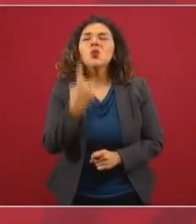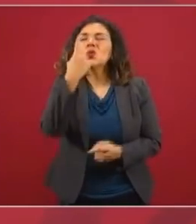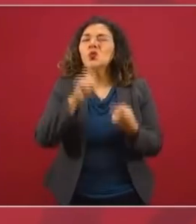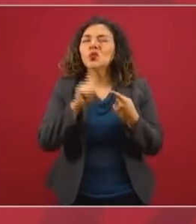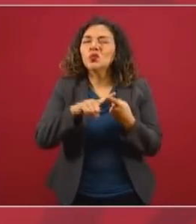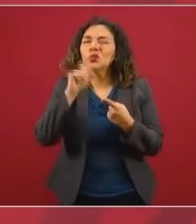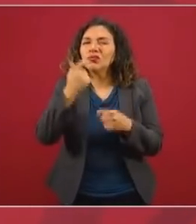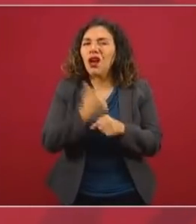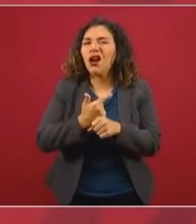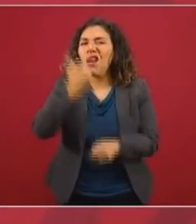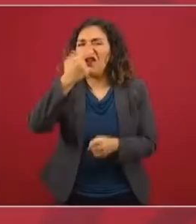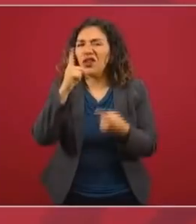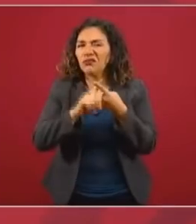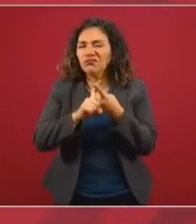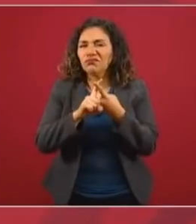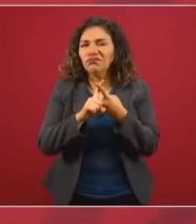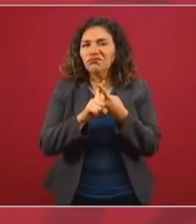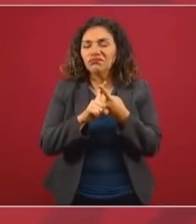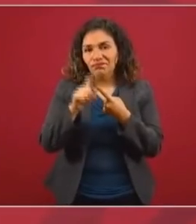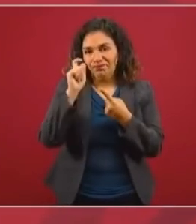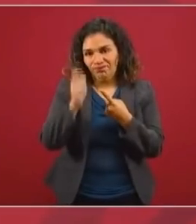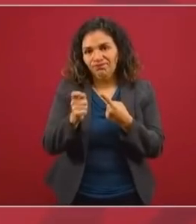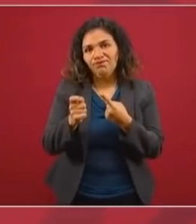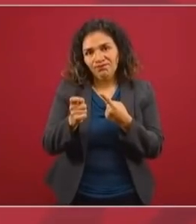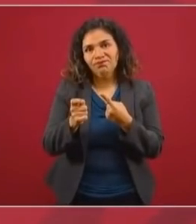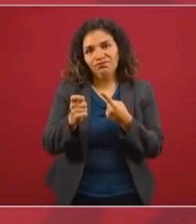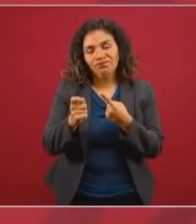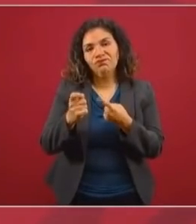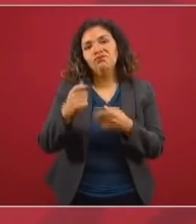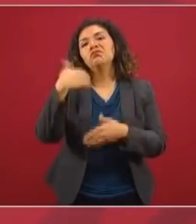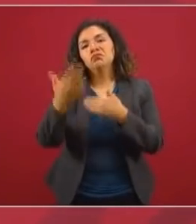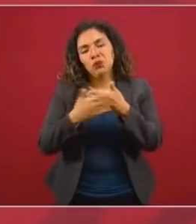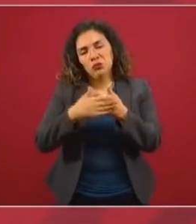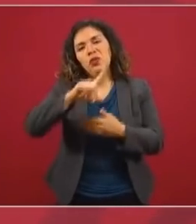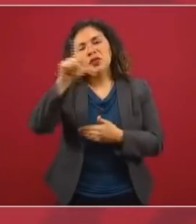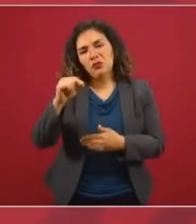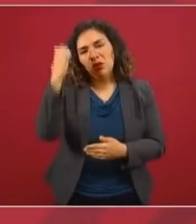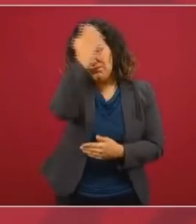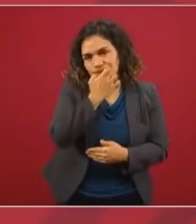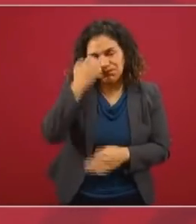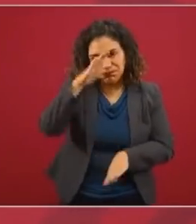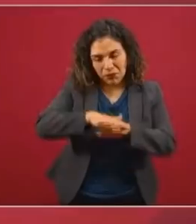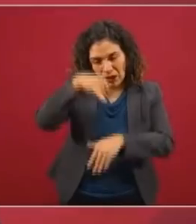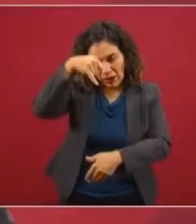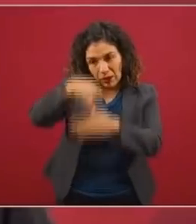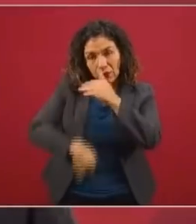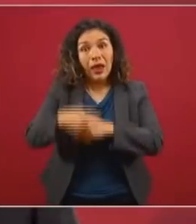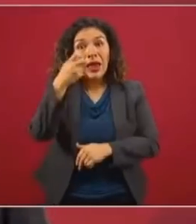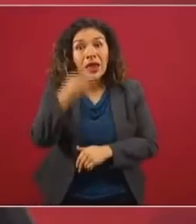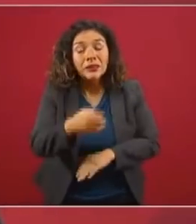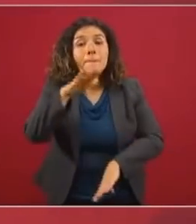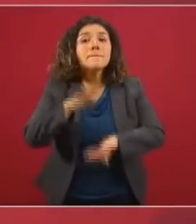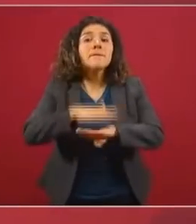que ya va a llegar el momento de analizarlo. Nos afectó